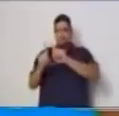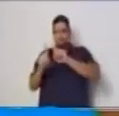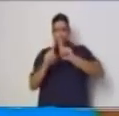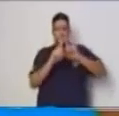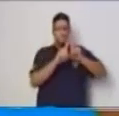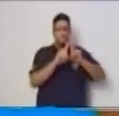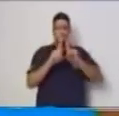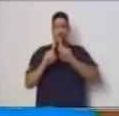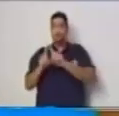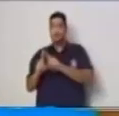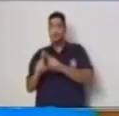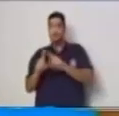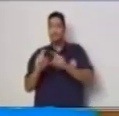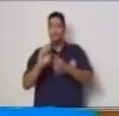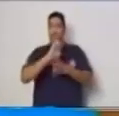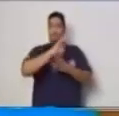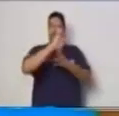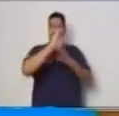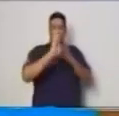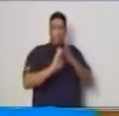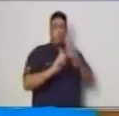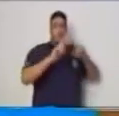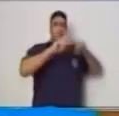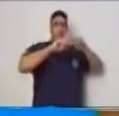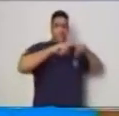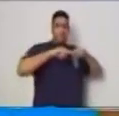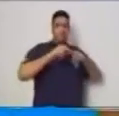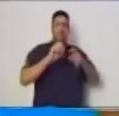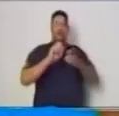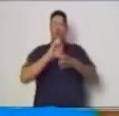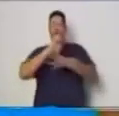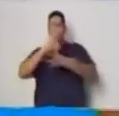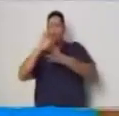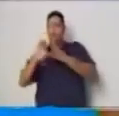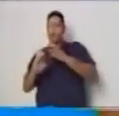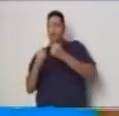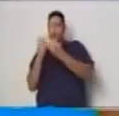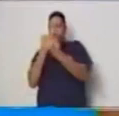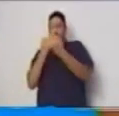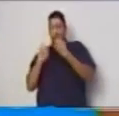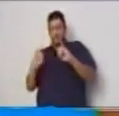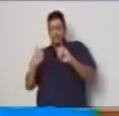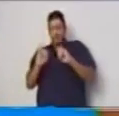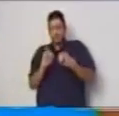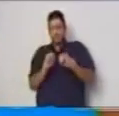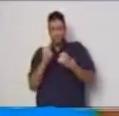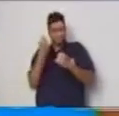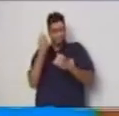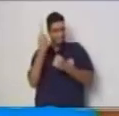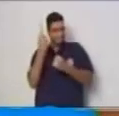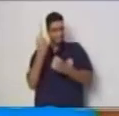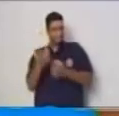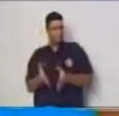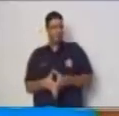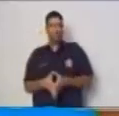dependiente y la variable independiente correcto